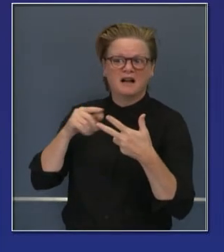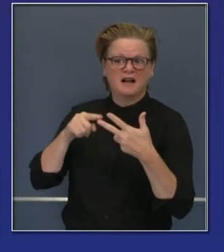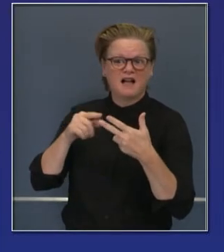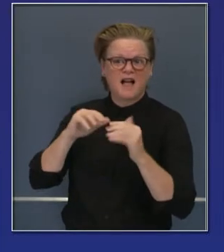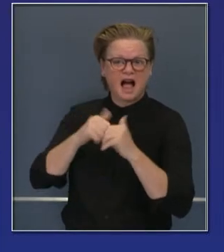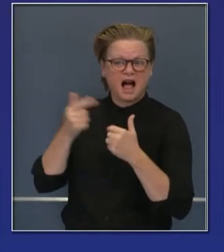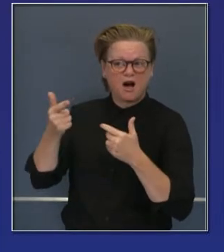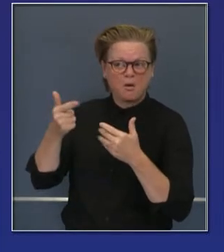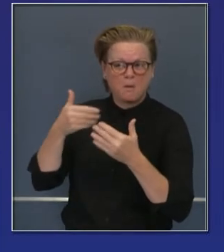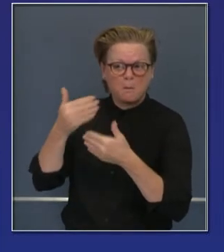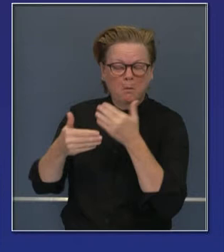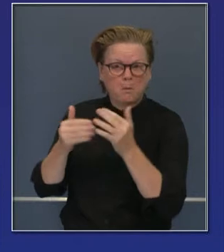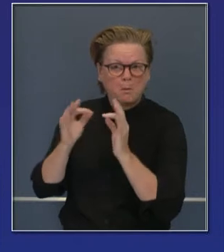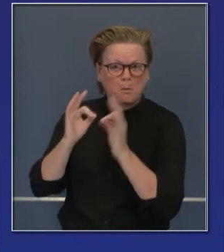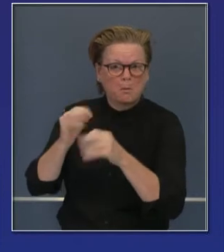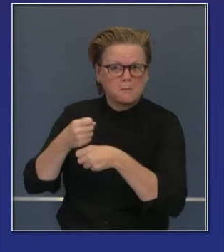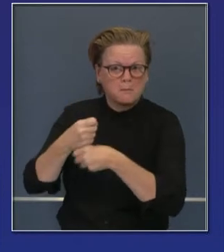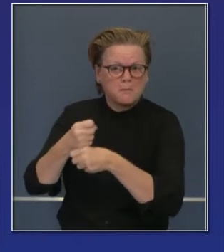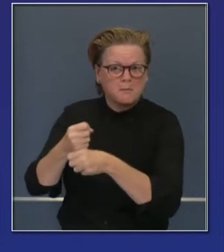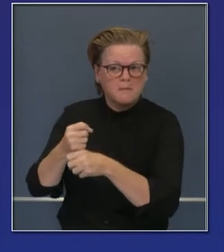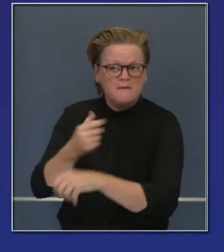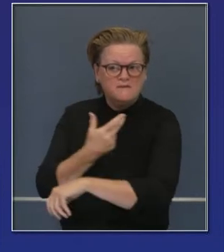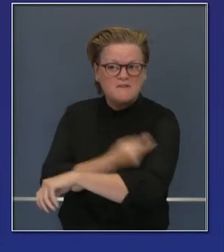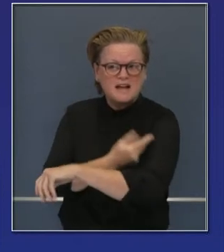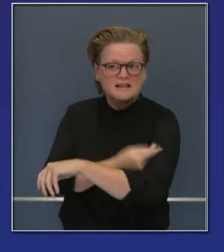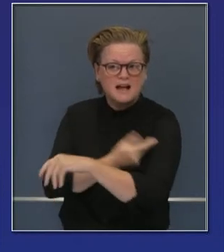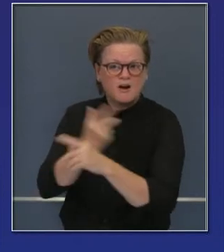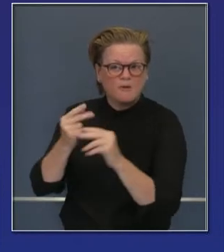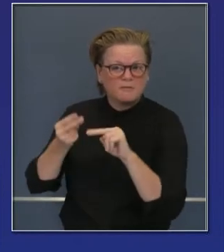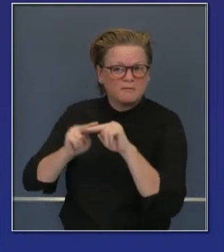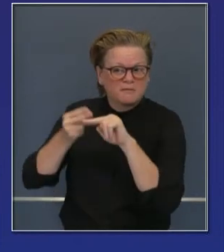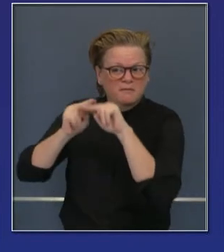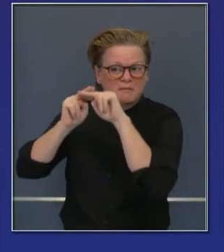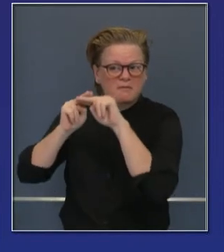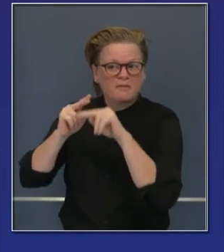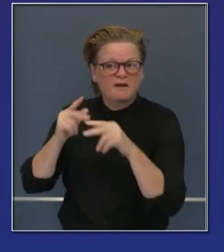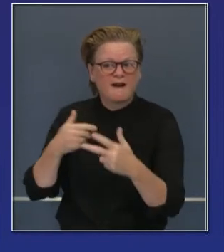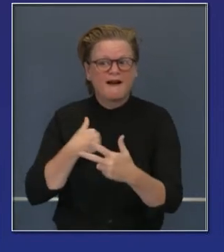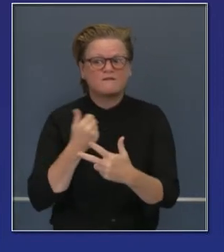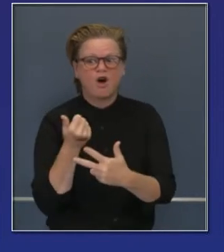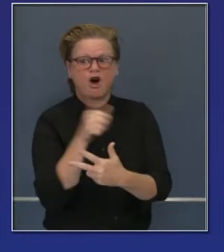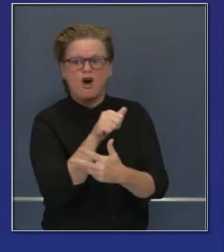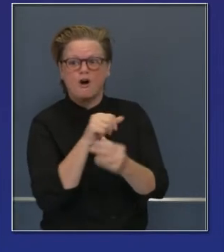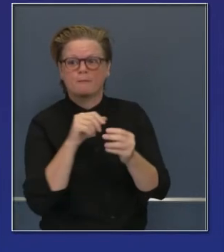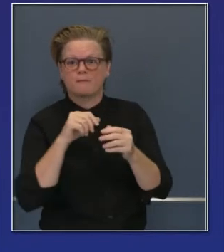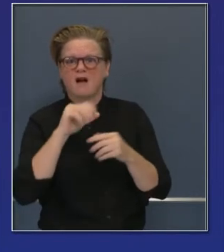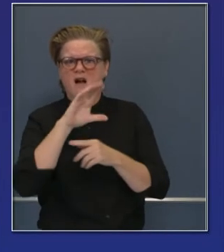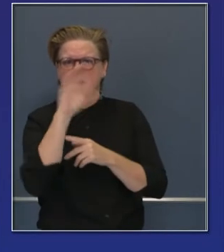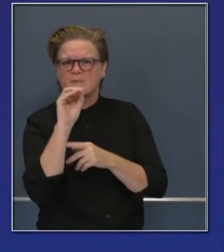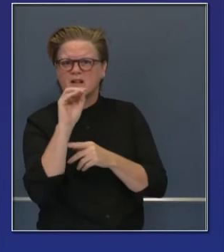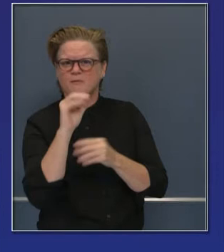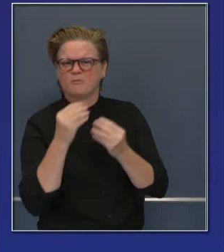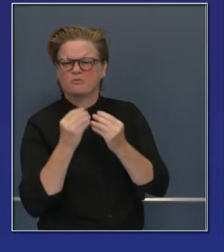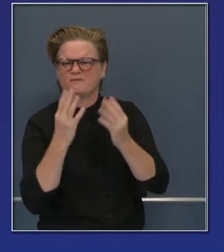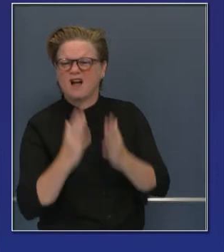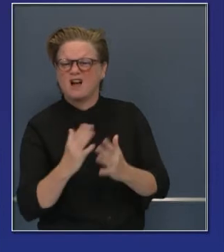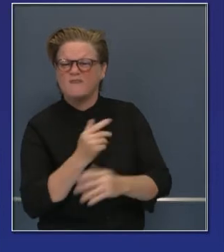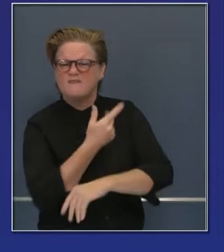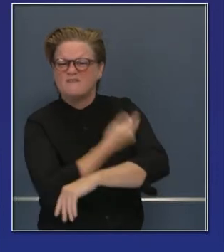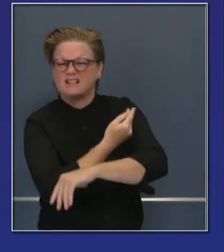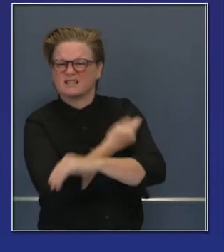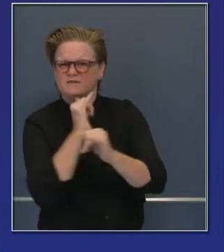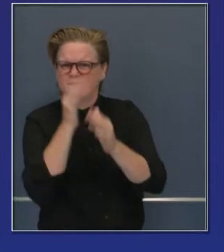Y esperamos tal vez tener más y más fabricantes que se ofrecerán a esta producción de